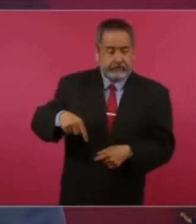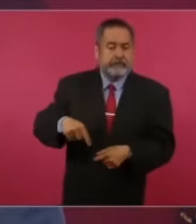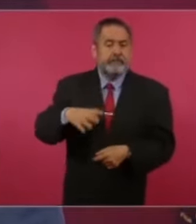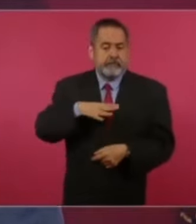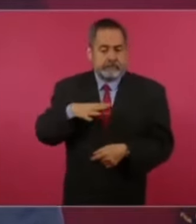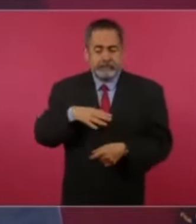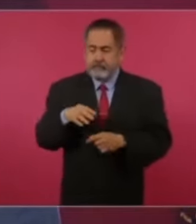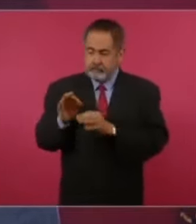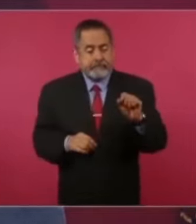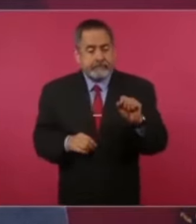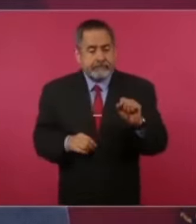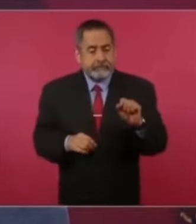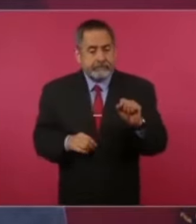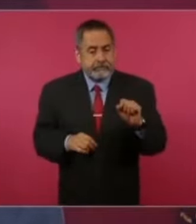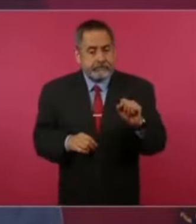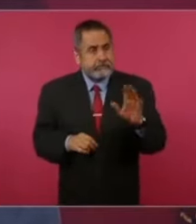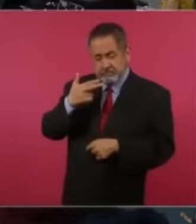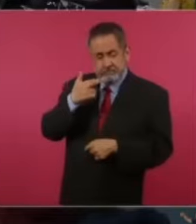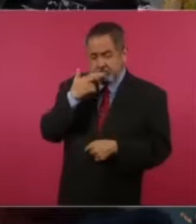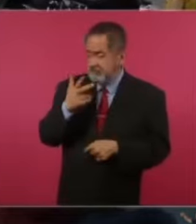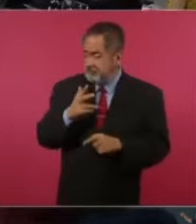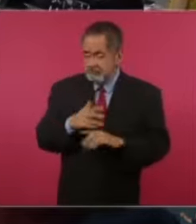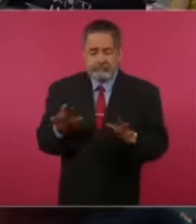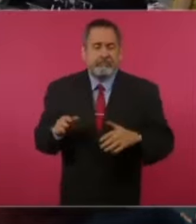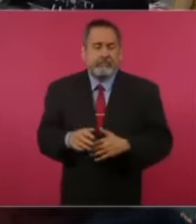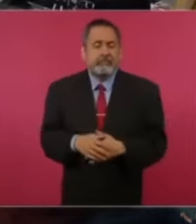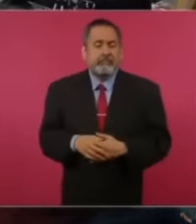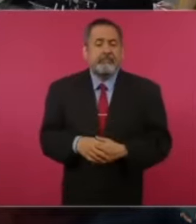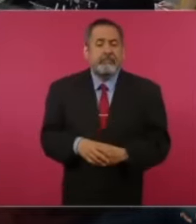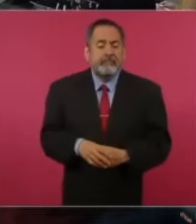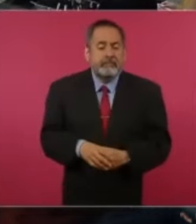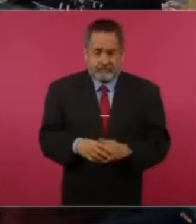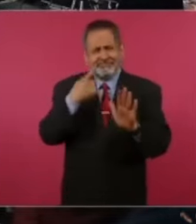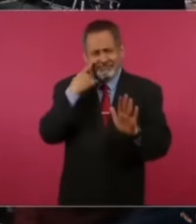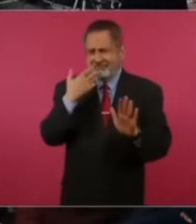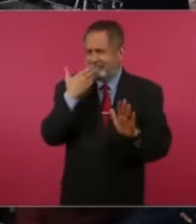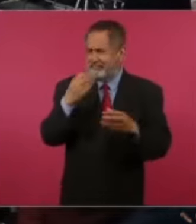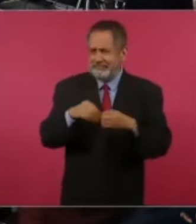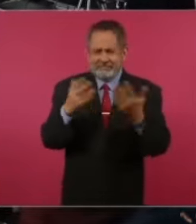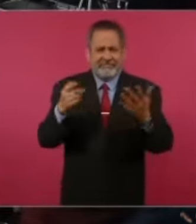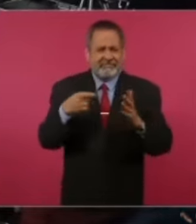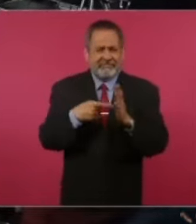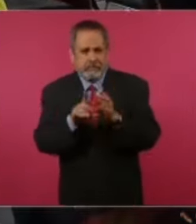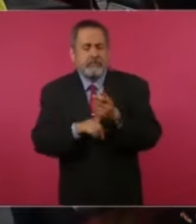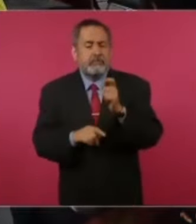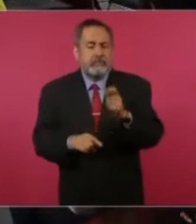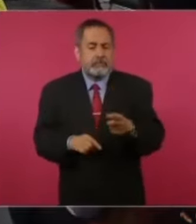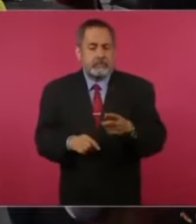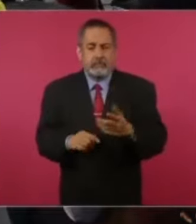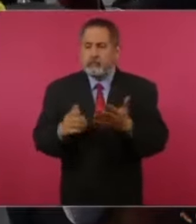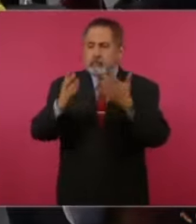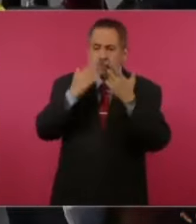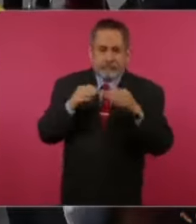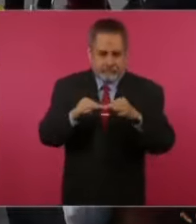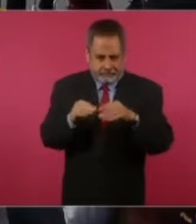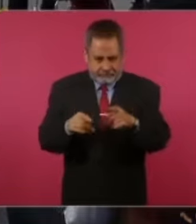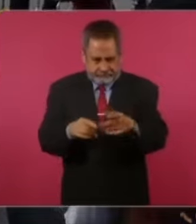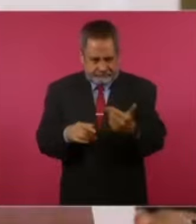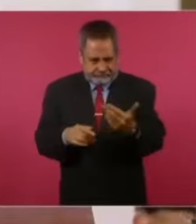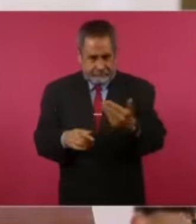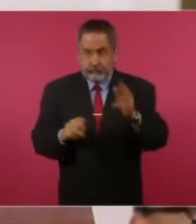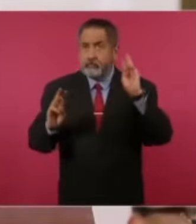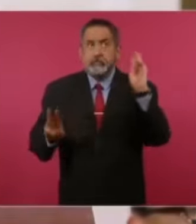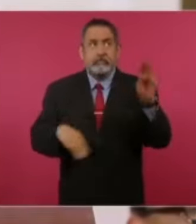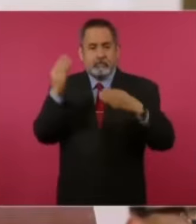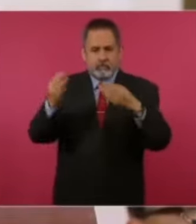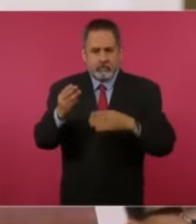abajo, y además suscribirse y activar la campanita de notificaciones para que cada vez que subamos un nuevo video, YouTube les mande una notificación, sin más que decir, con nosotros será hasta un